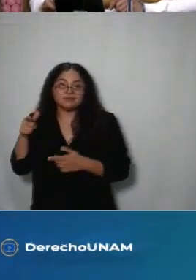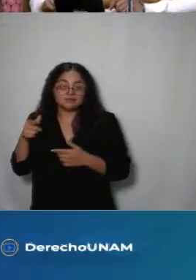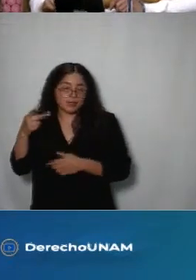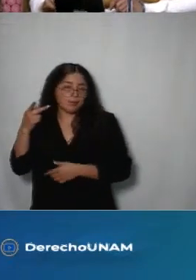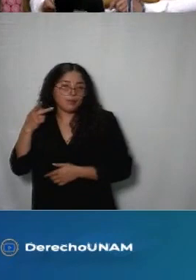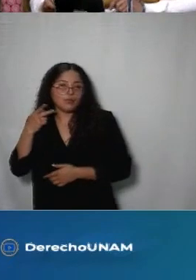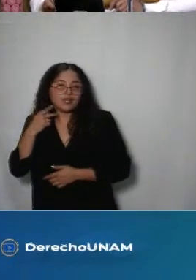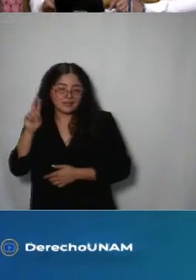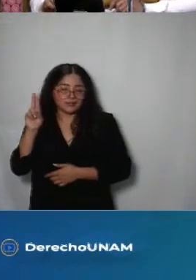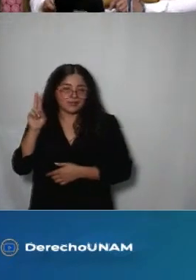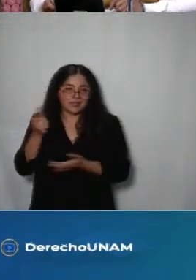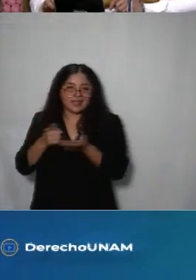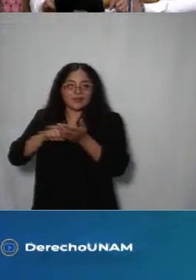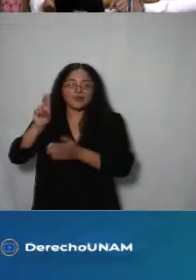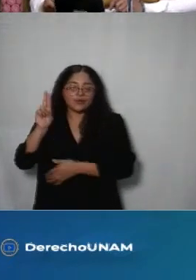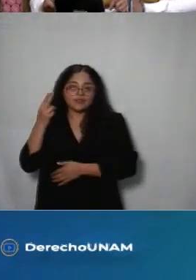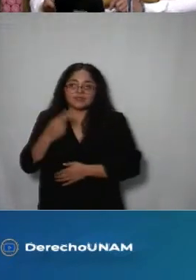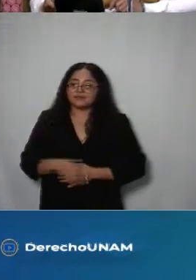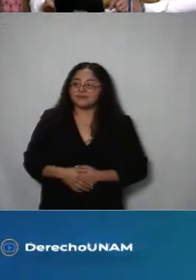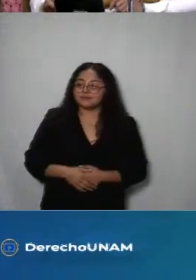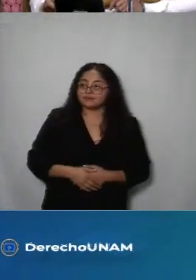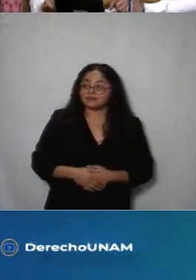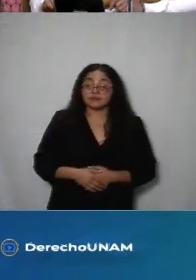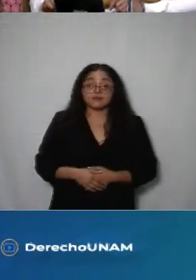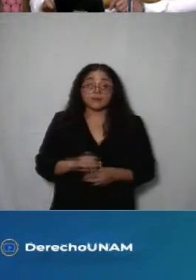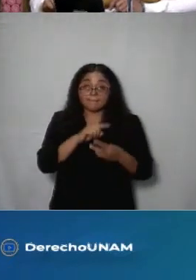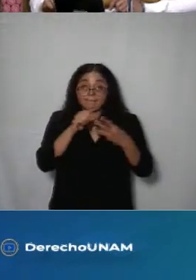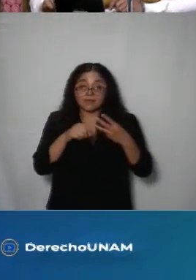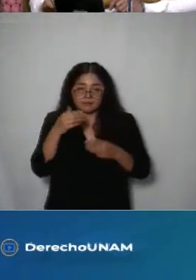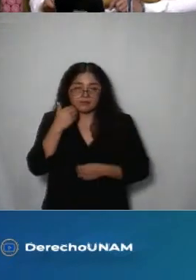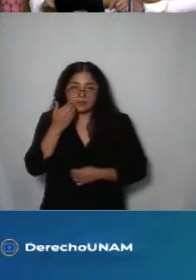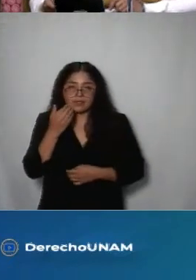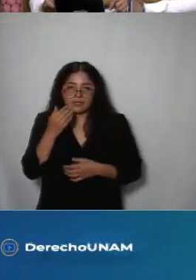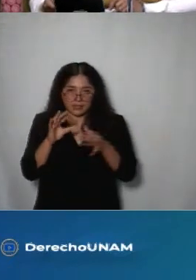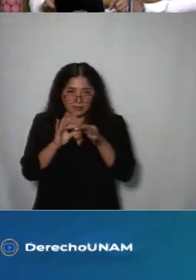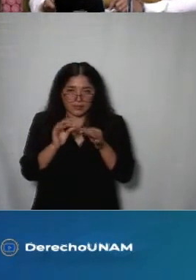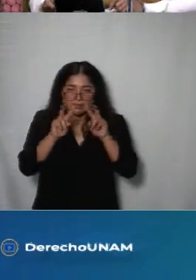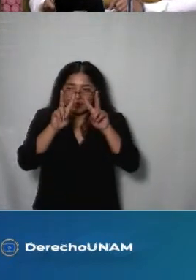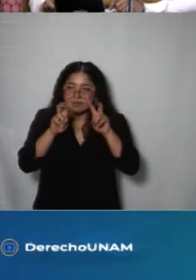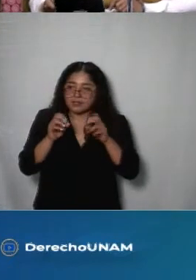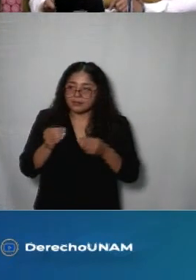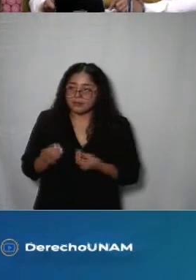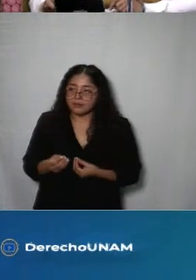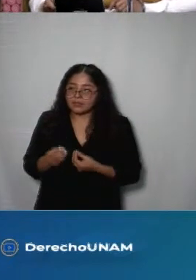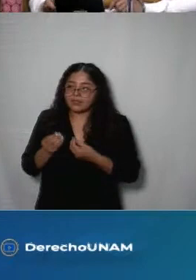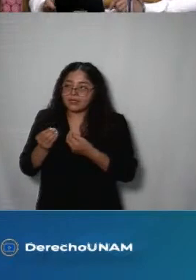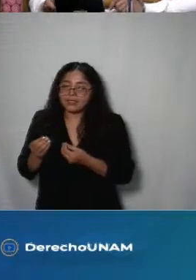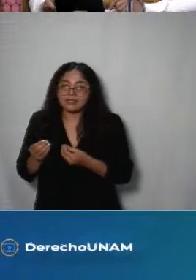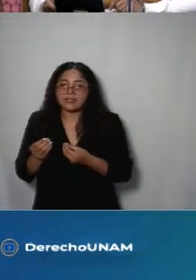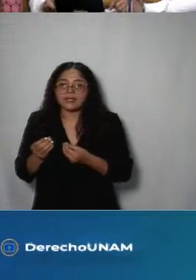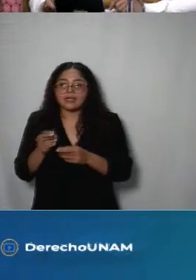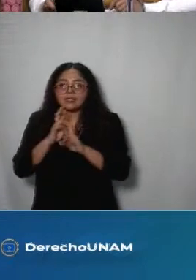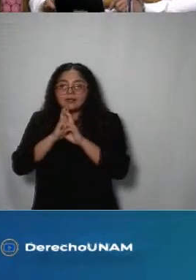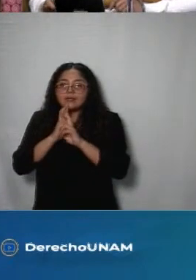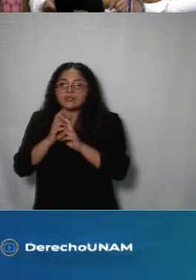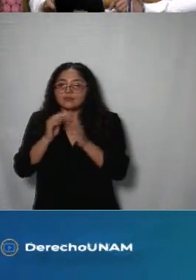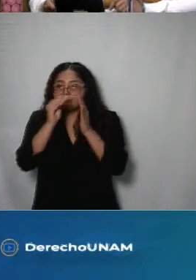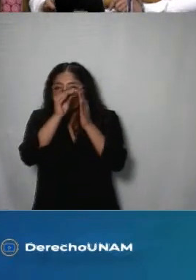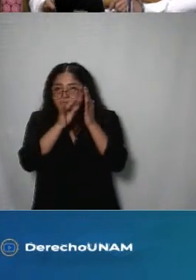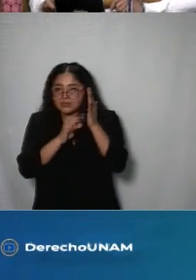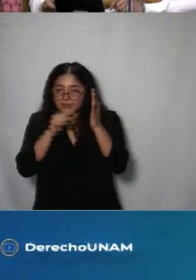y como tercer punto me interesa hacer la entrega y la presentación de algunos resultados